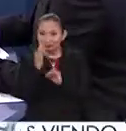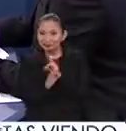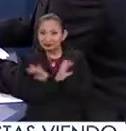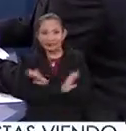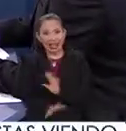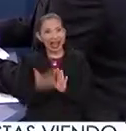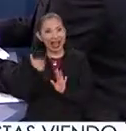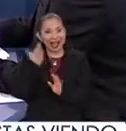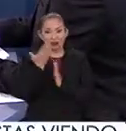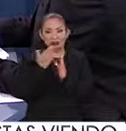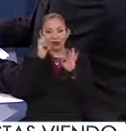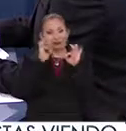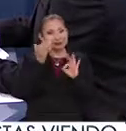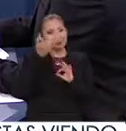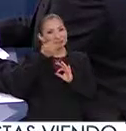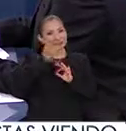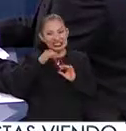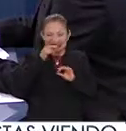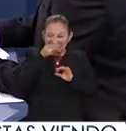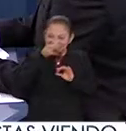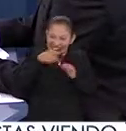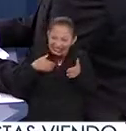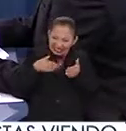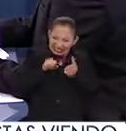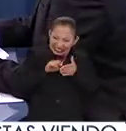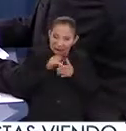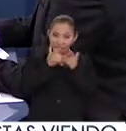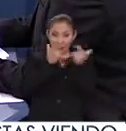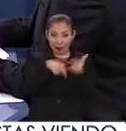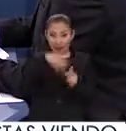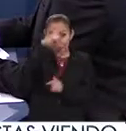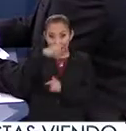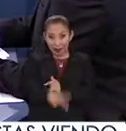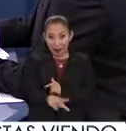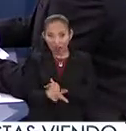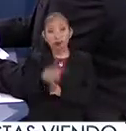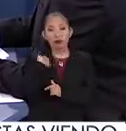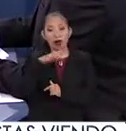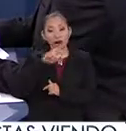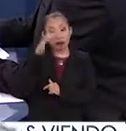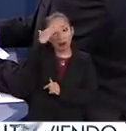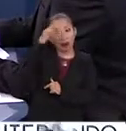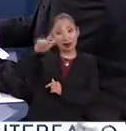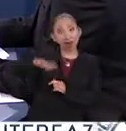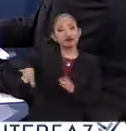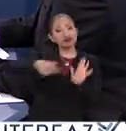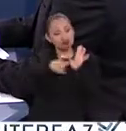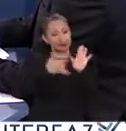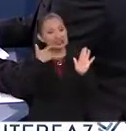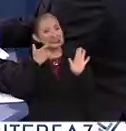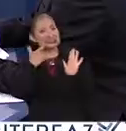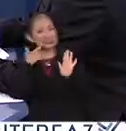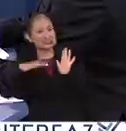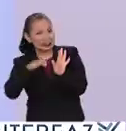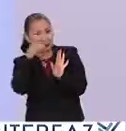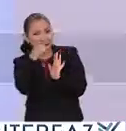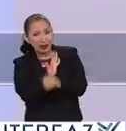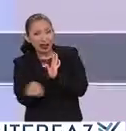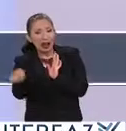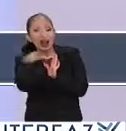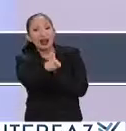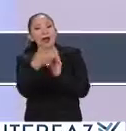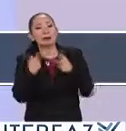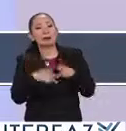algún grupo al rezado educativo y estamos muy cerca de hacer historia en este país, de reconocerle a la sociedad el esfuerzo que ha tenido para que